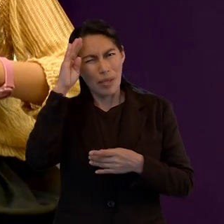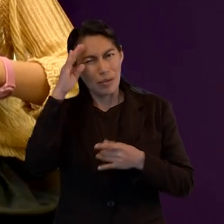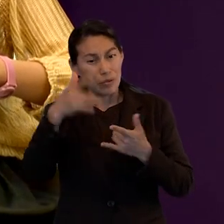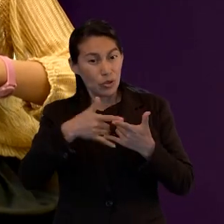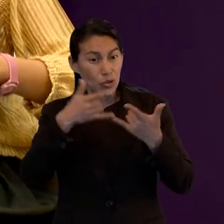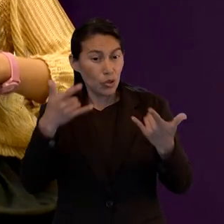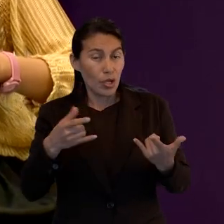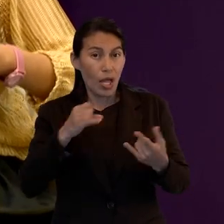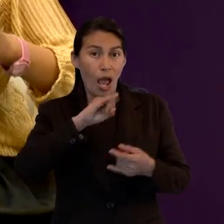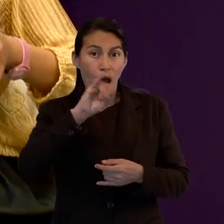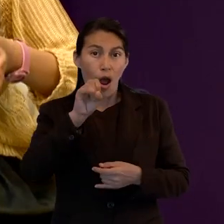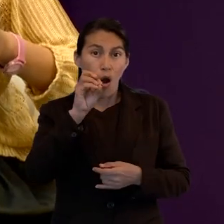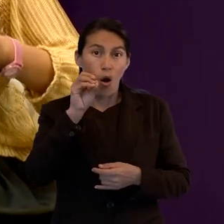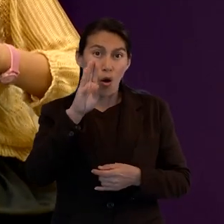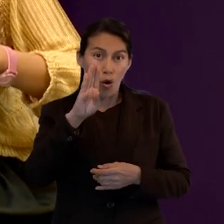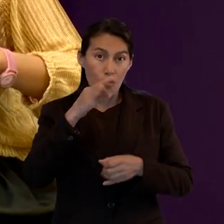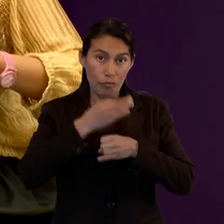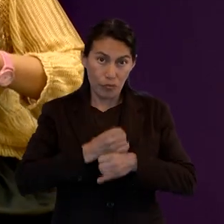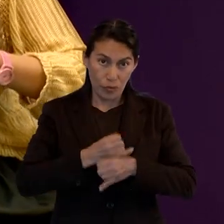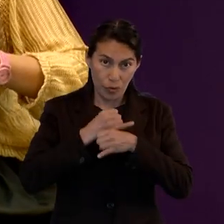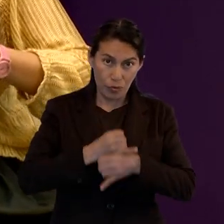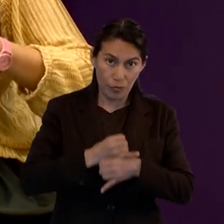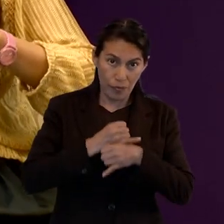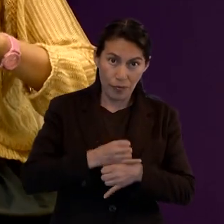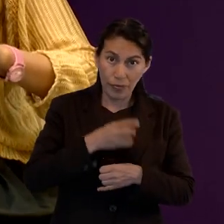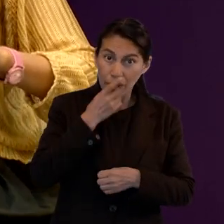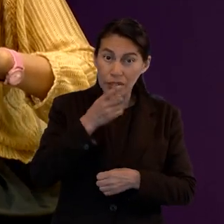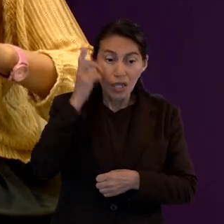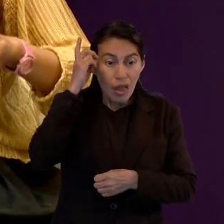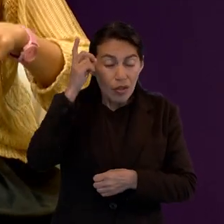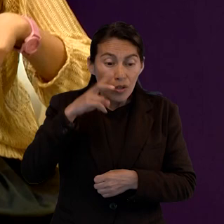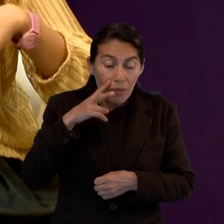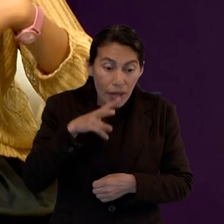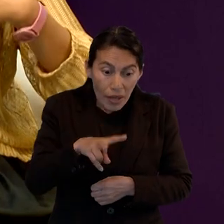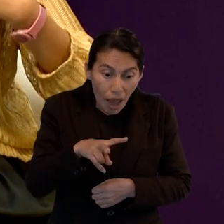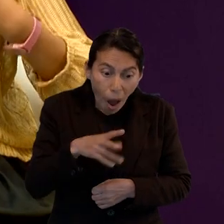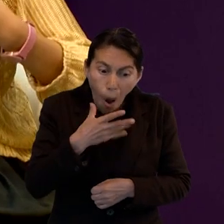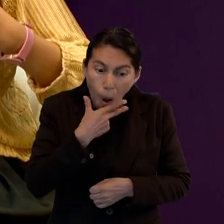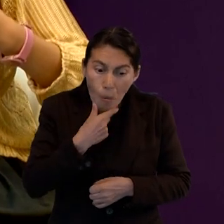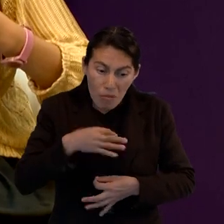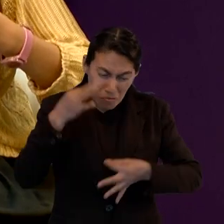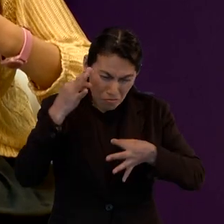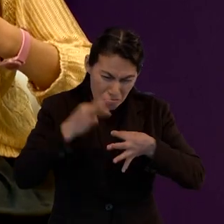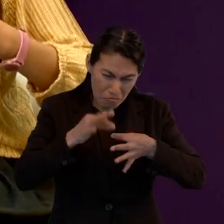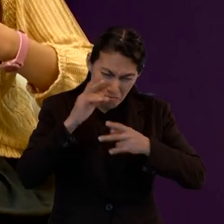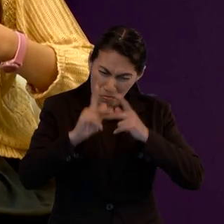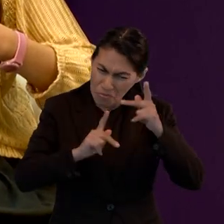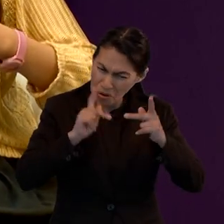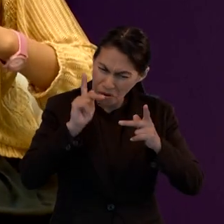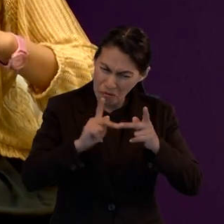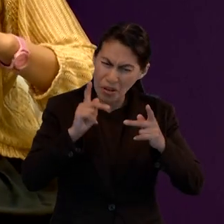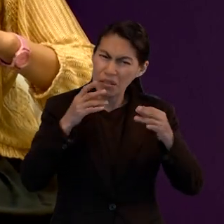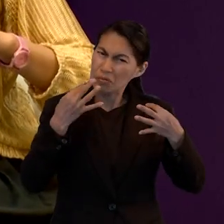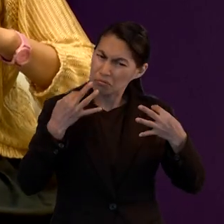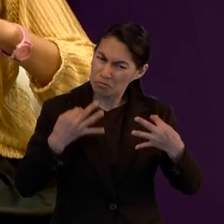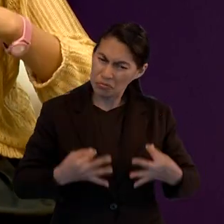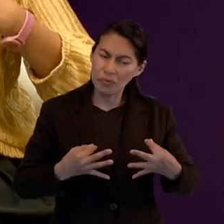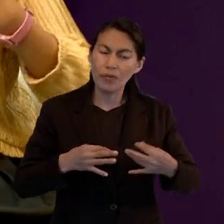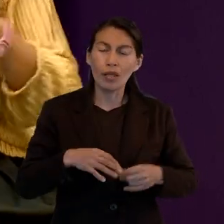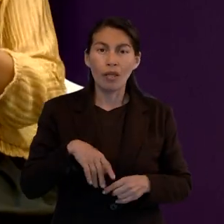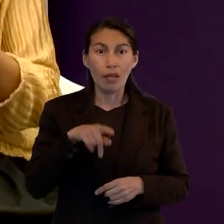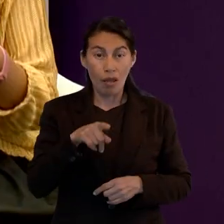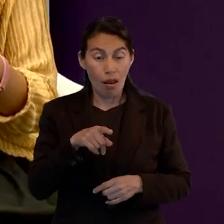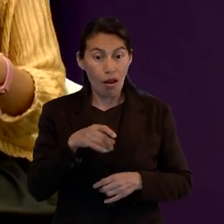Dios lo veía como varón perfecto y recto, temeroso de Dios y apartado del mal. Sin embargo, después de todas las calamidades que le pasaron a Job y que él